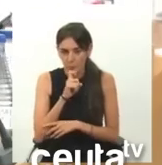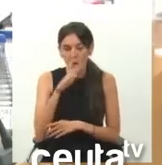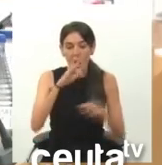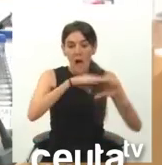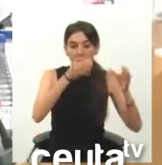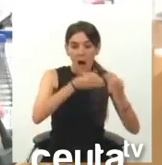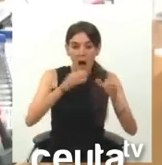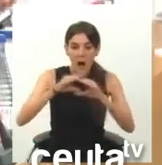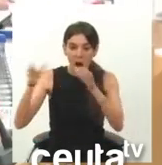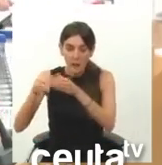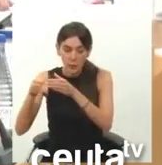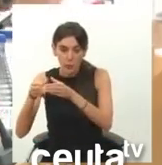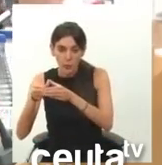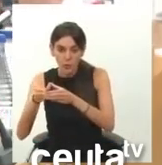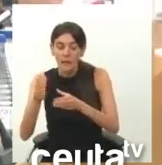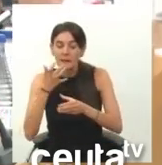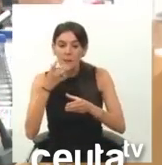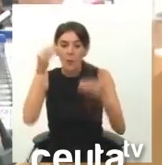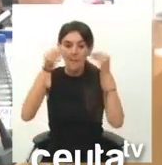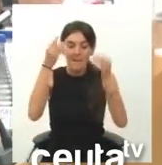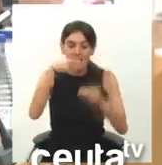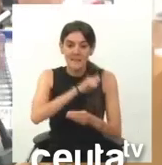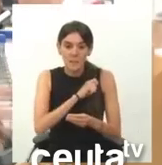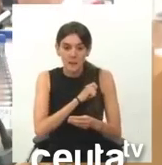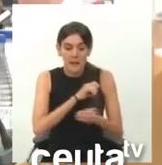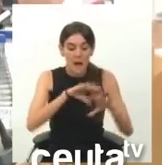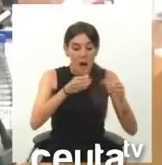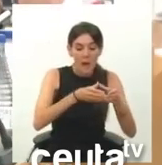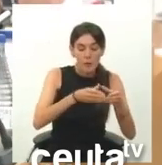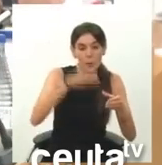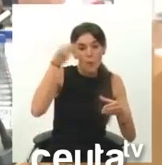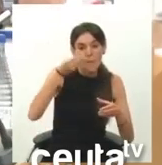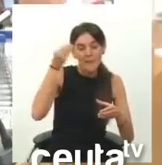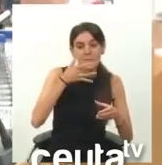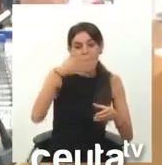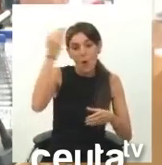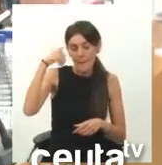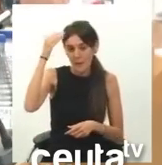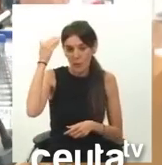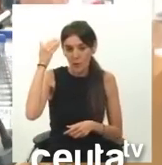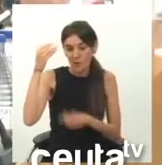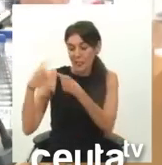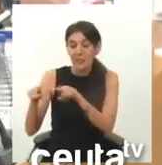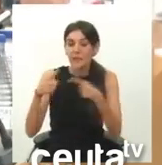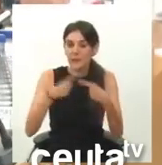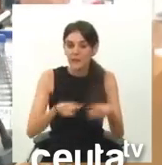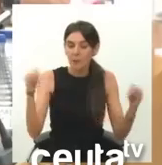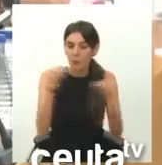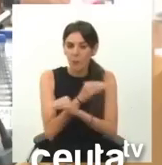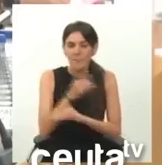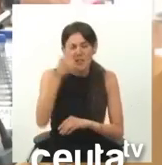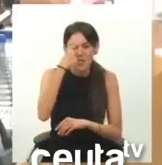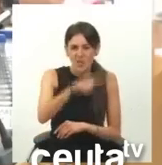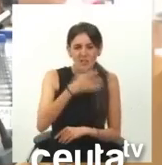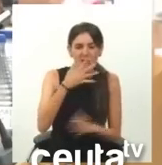grupos que piensan en España, hay grupos que piensan en Marruecos. Yo sé que ustedes